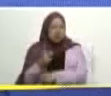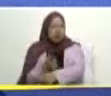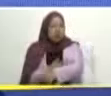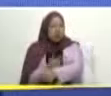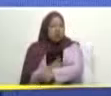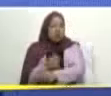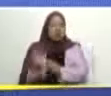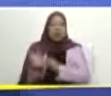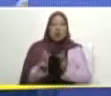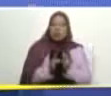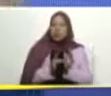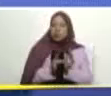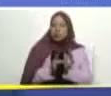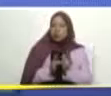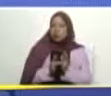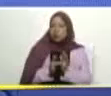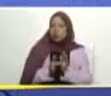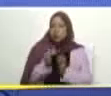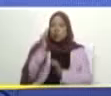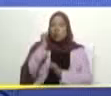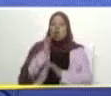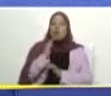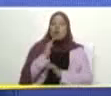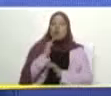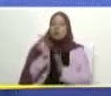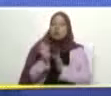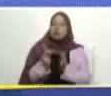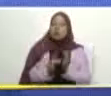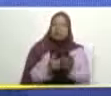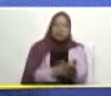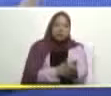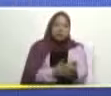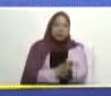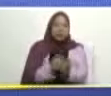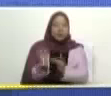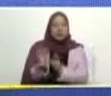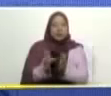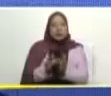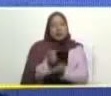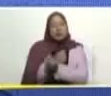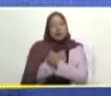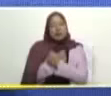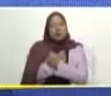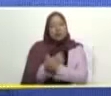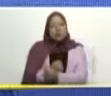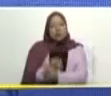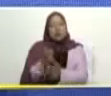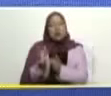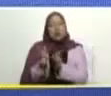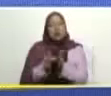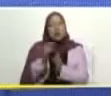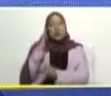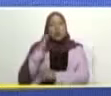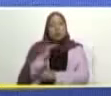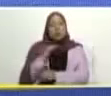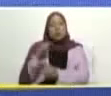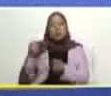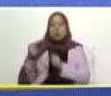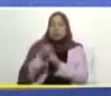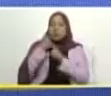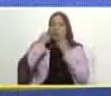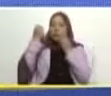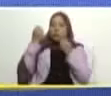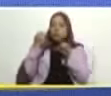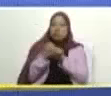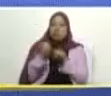cristiana hermandad bolivariana hermandad cristiana es en el amor hermandad bolivariana es en el combate con la